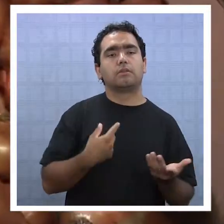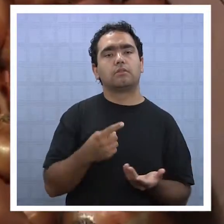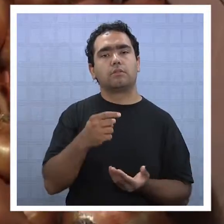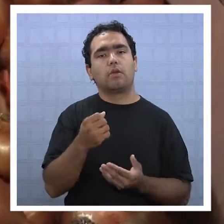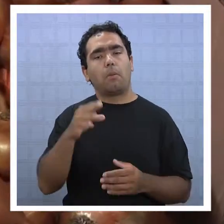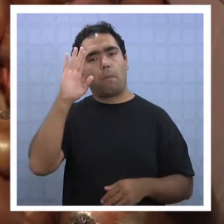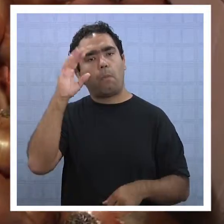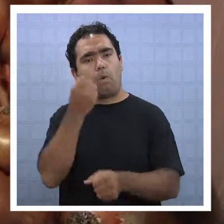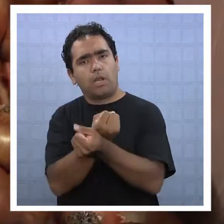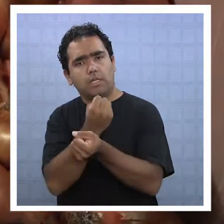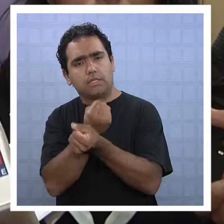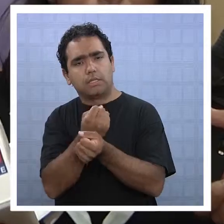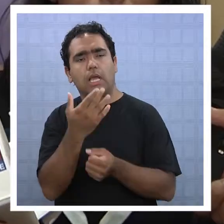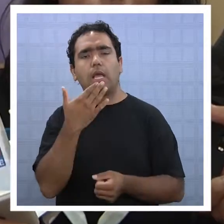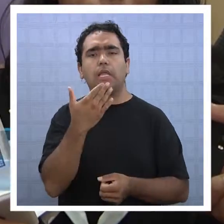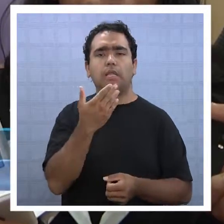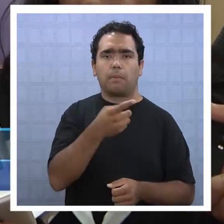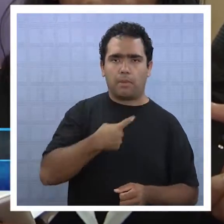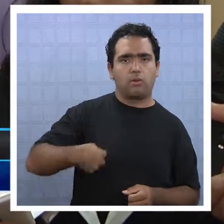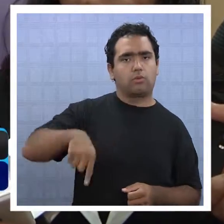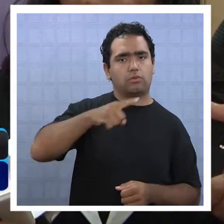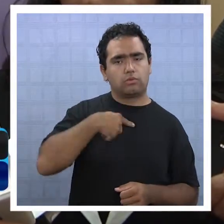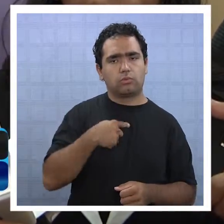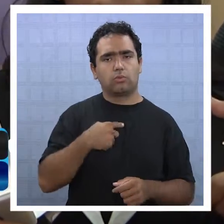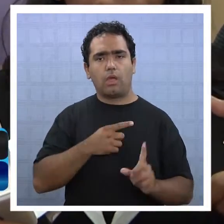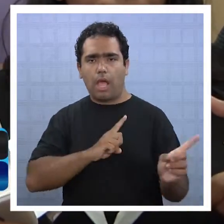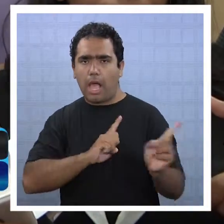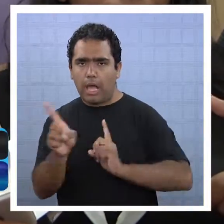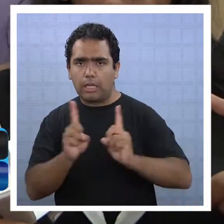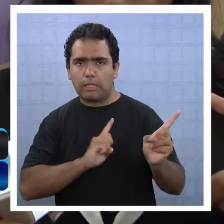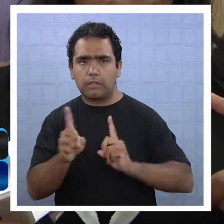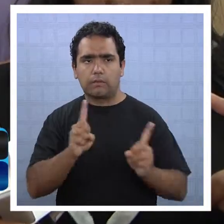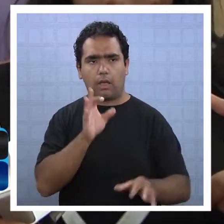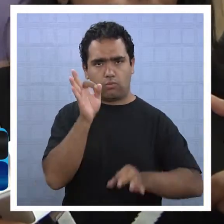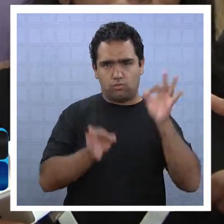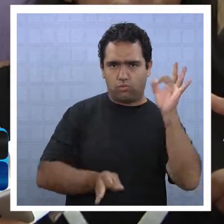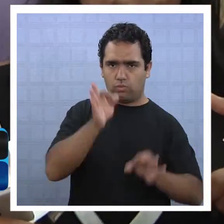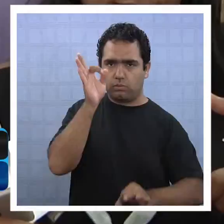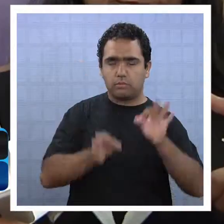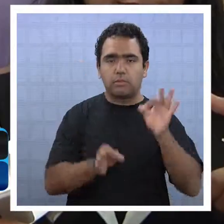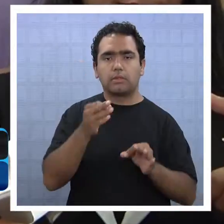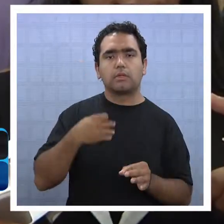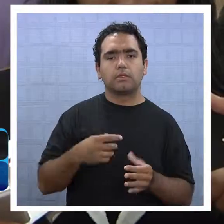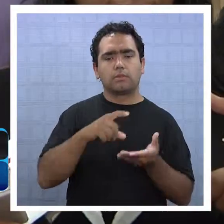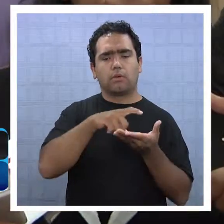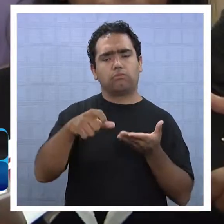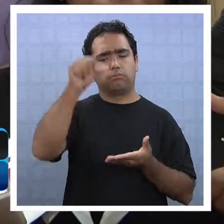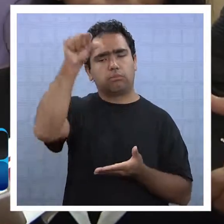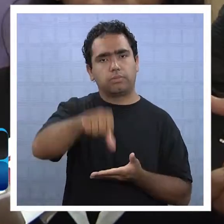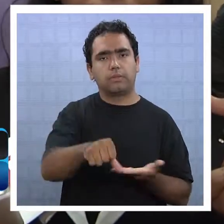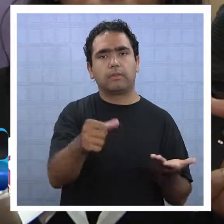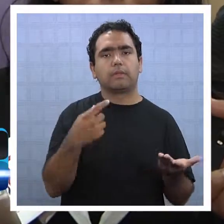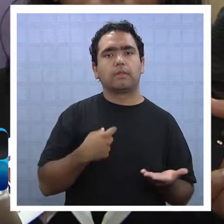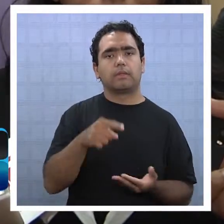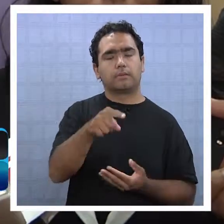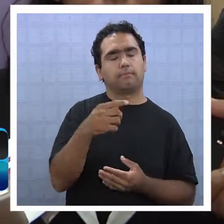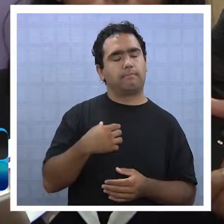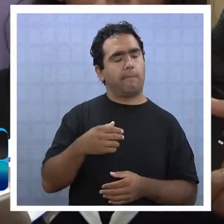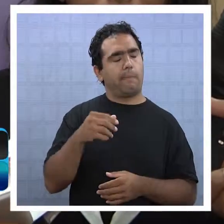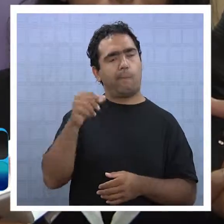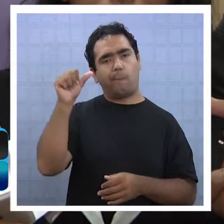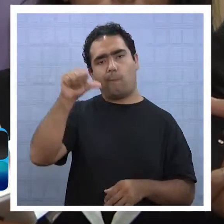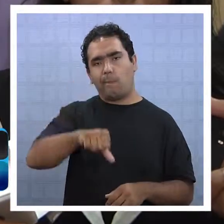ejecuta la policía y el que ejecutamos nosotros, en definitiva la acción de la justicia, para permitir sancionar eficazmente este tipo de hechos que obviamente repugnan